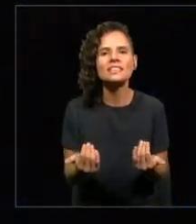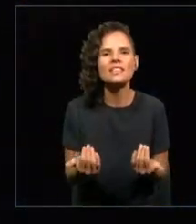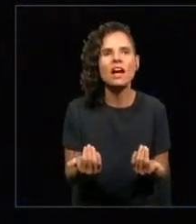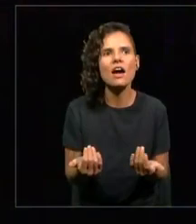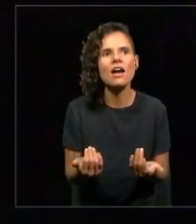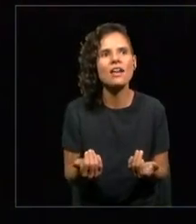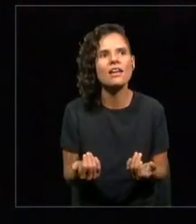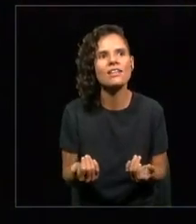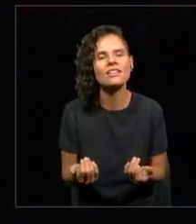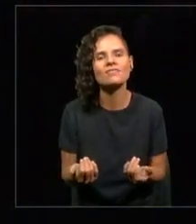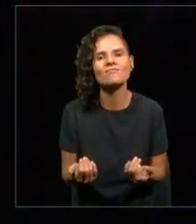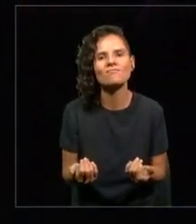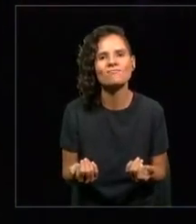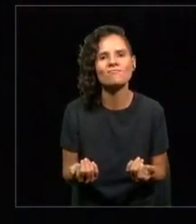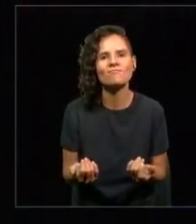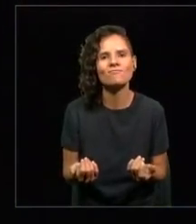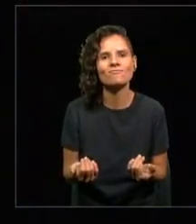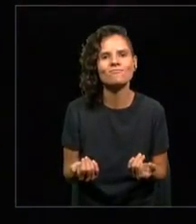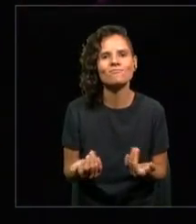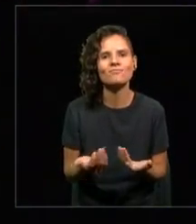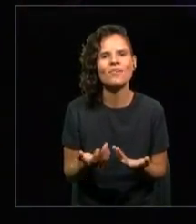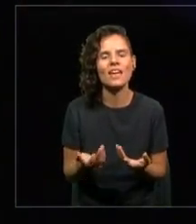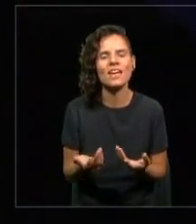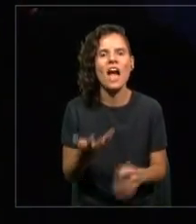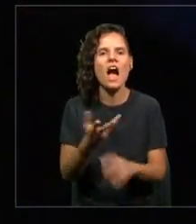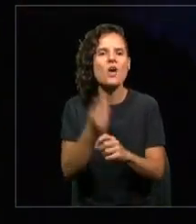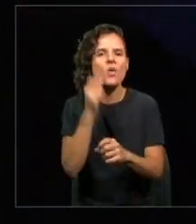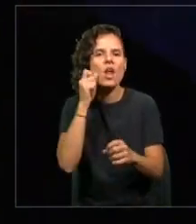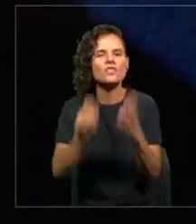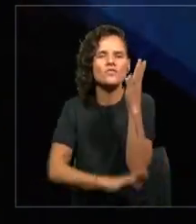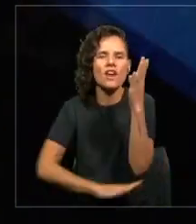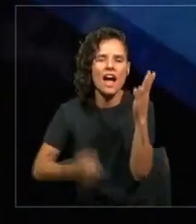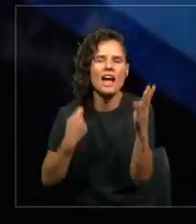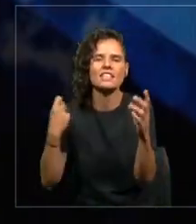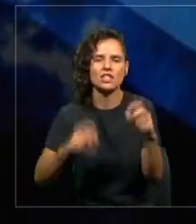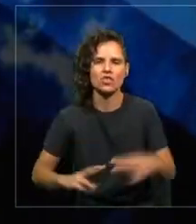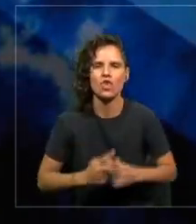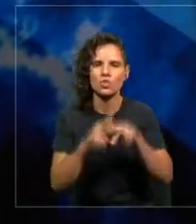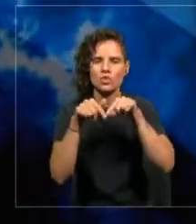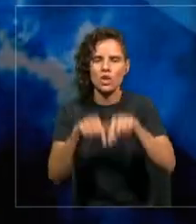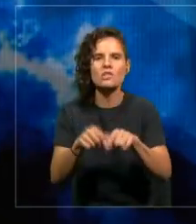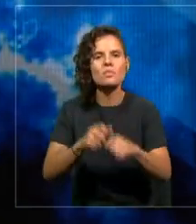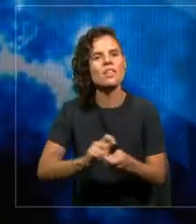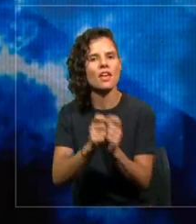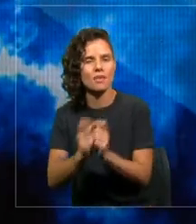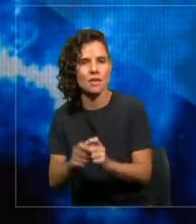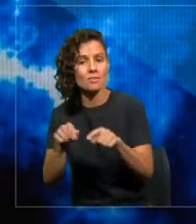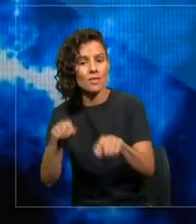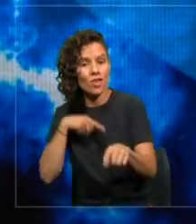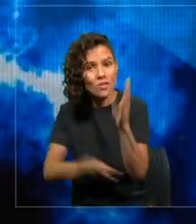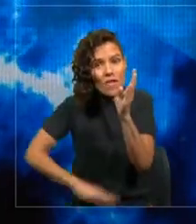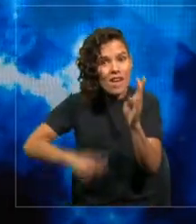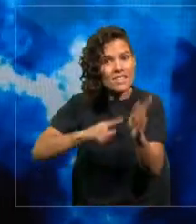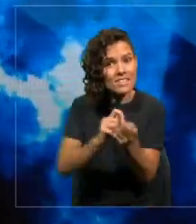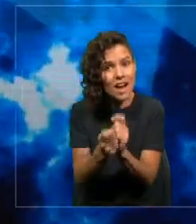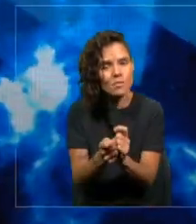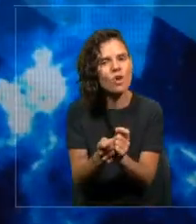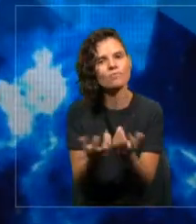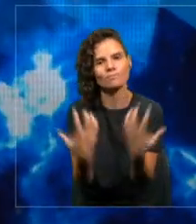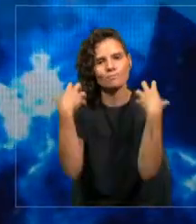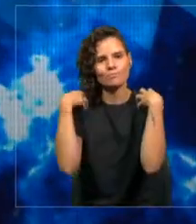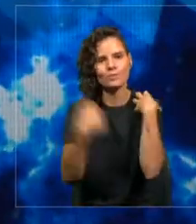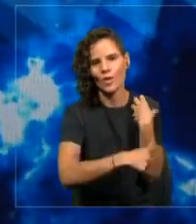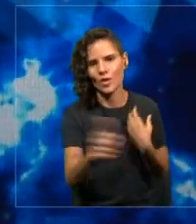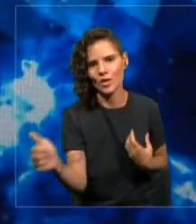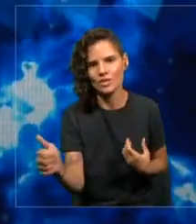parámetros de cómo llegamos ahí se cambien y eso es responsabilidad y tarea de todos. Así que los invito a